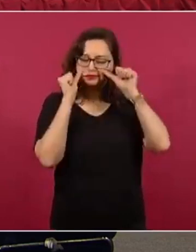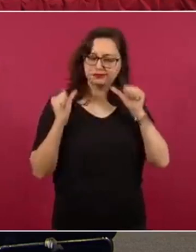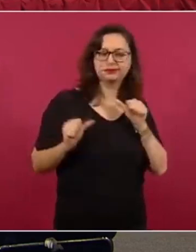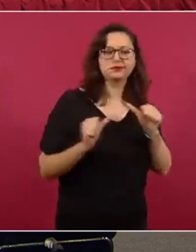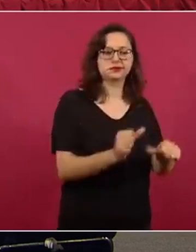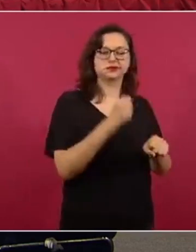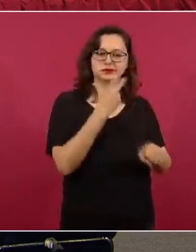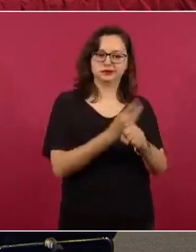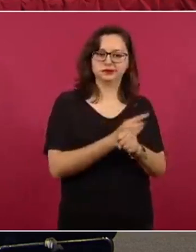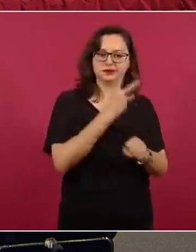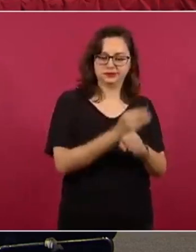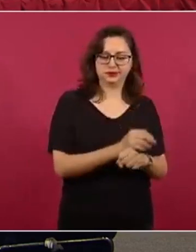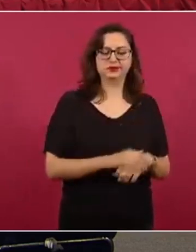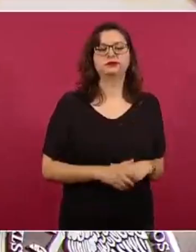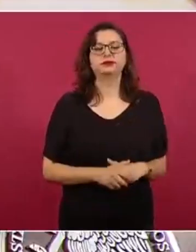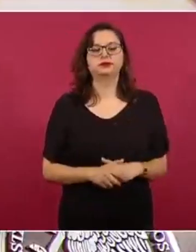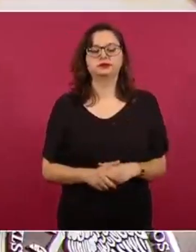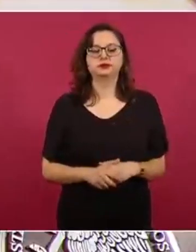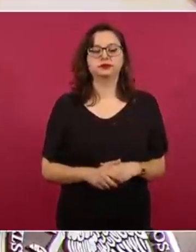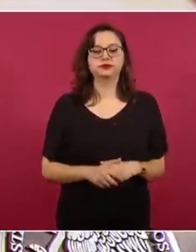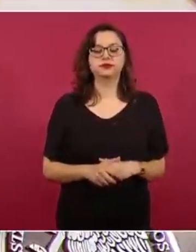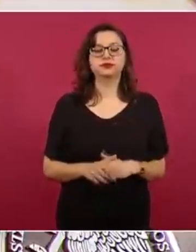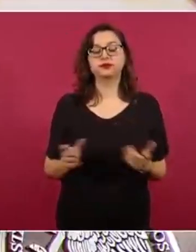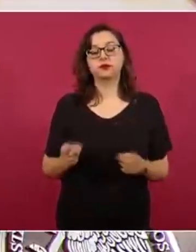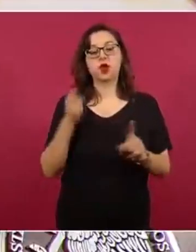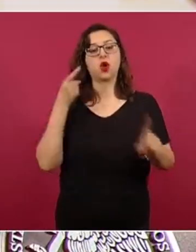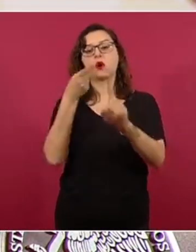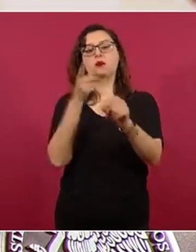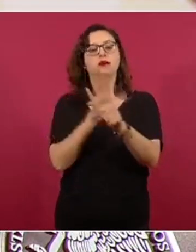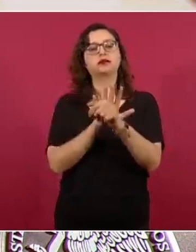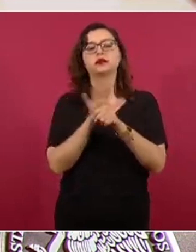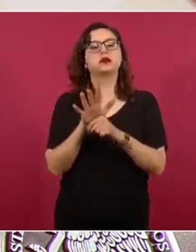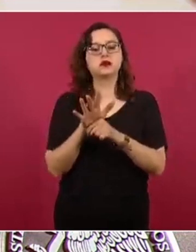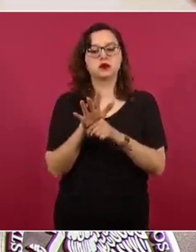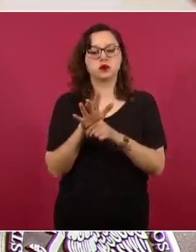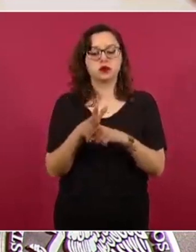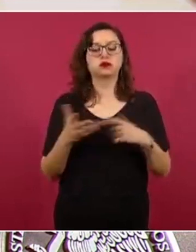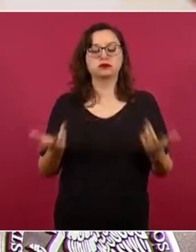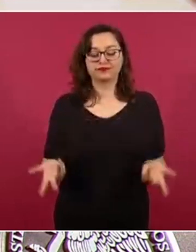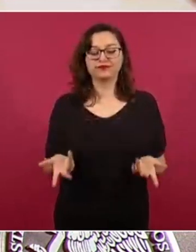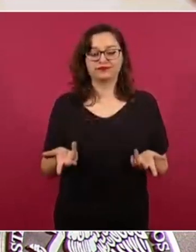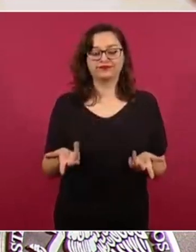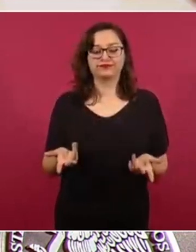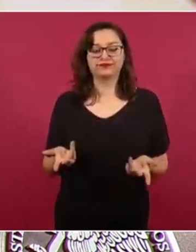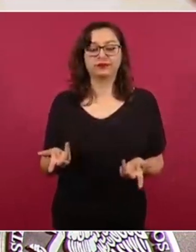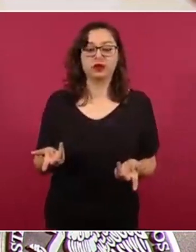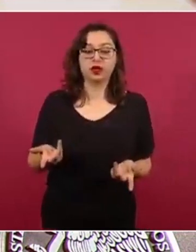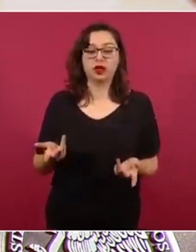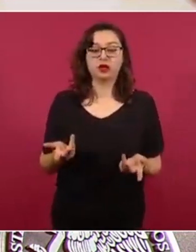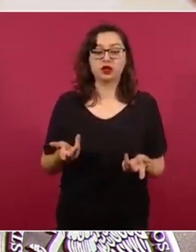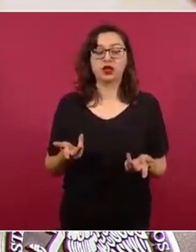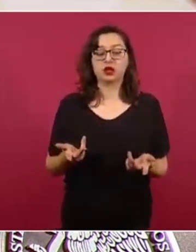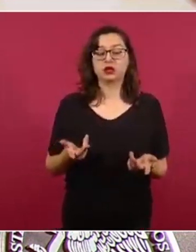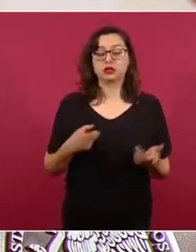del programa Ingenestar. La misión es que hagamos una realidad, que el derecho